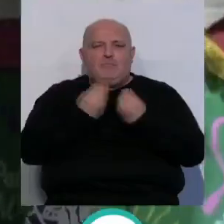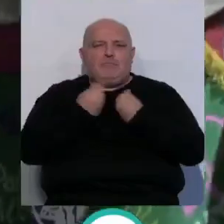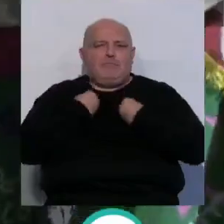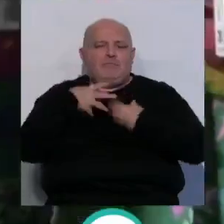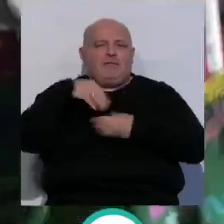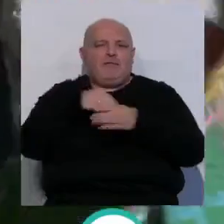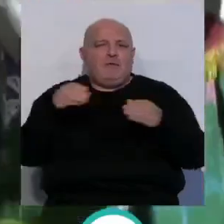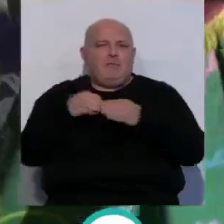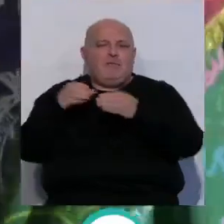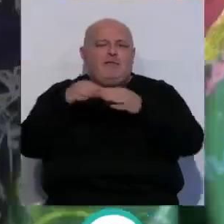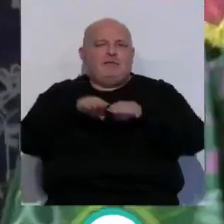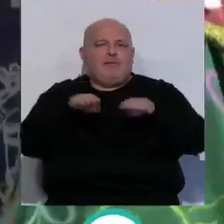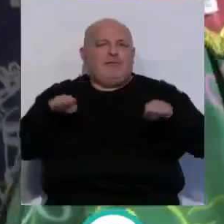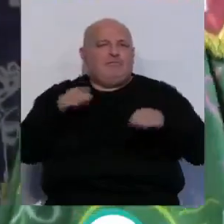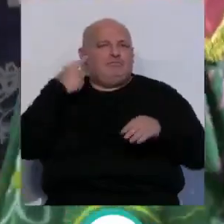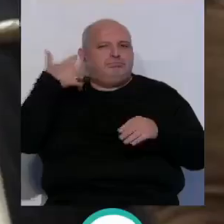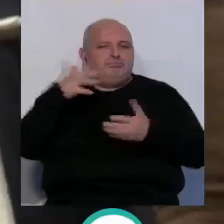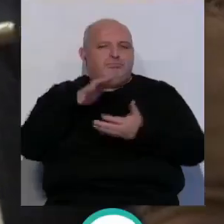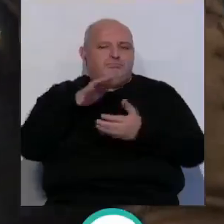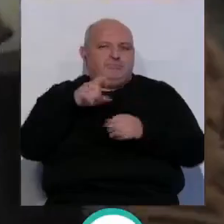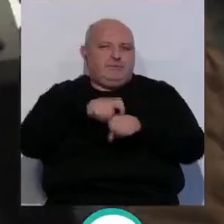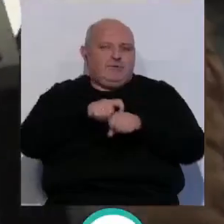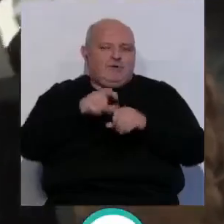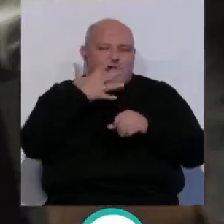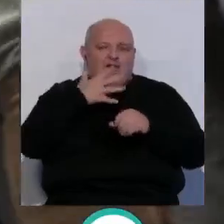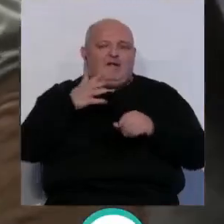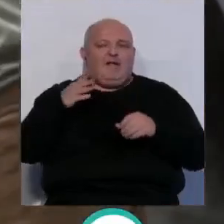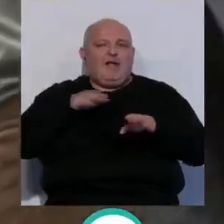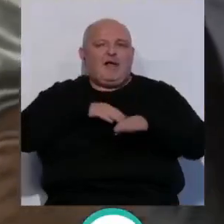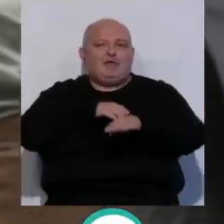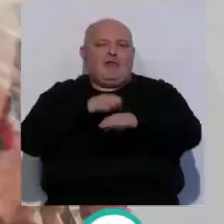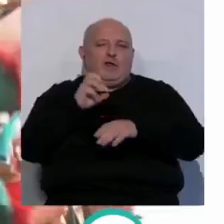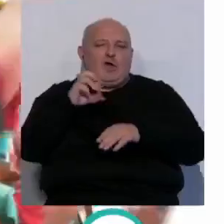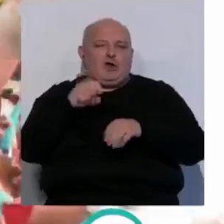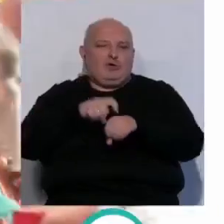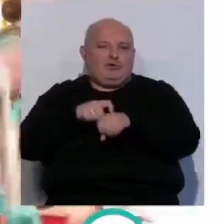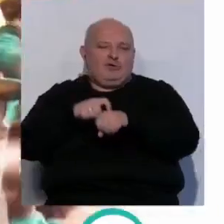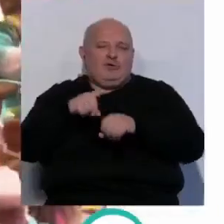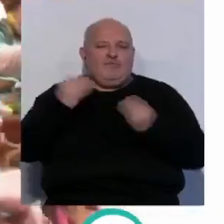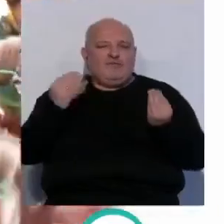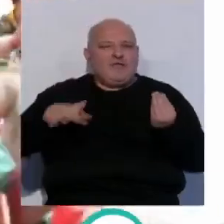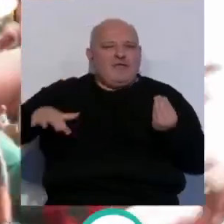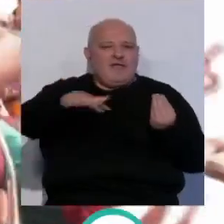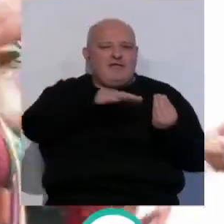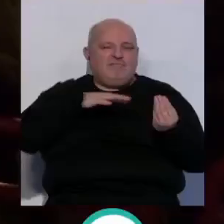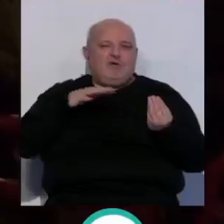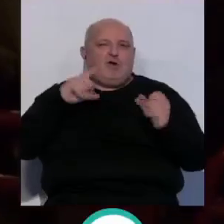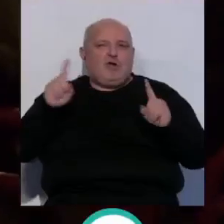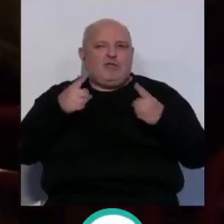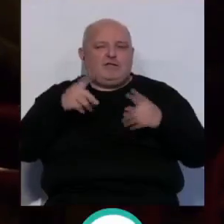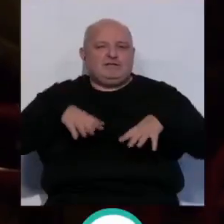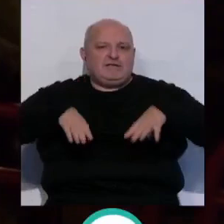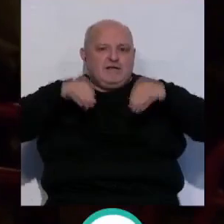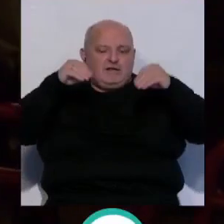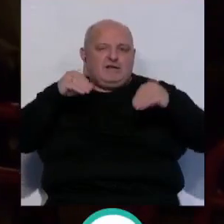las actuaciones en los tablaos de agrupaciones carnavalescas y los carruseles de coros por los barrios de La Viña y El Mentidero con conciertos en San